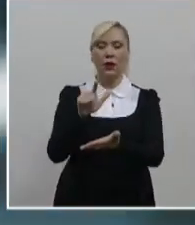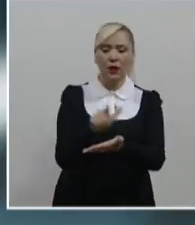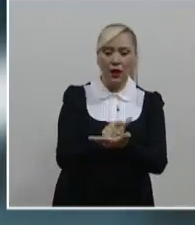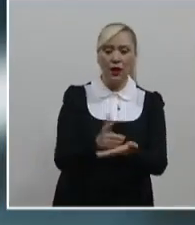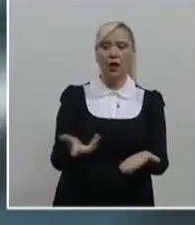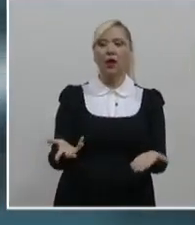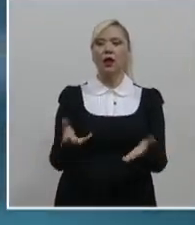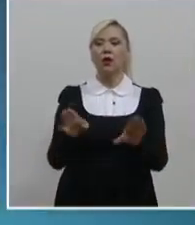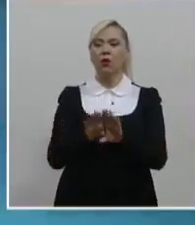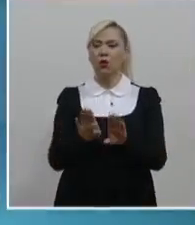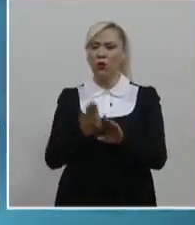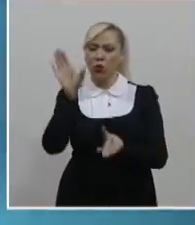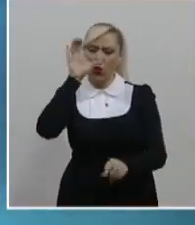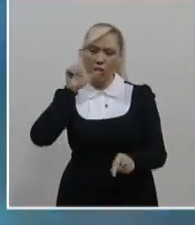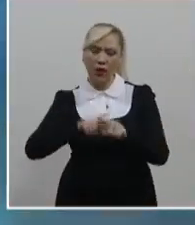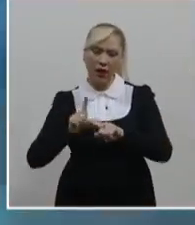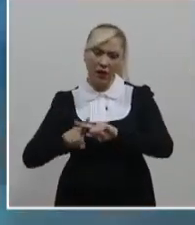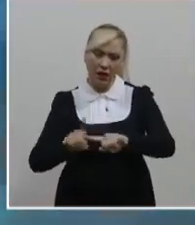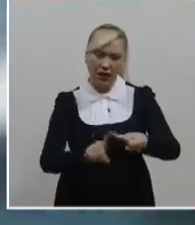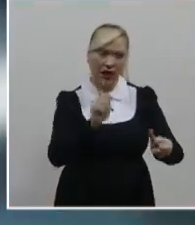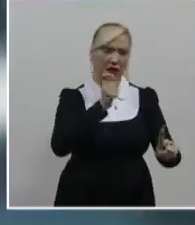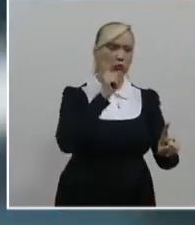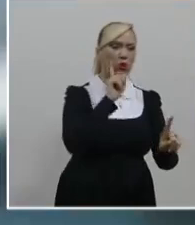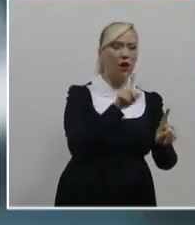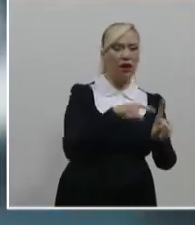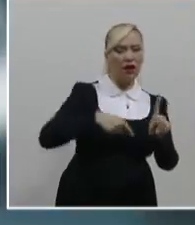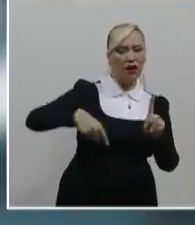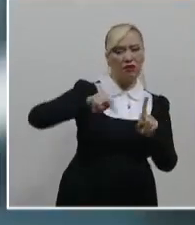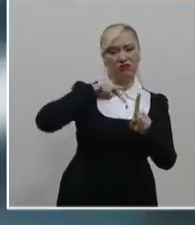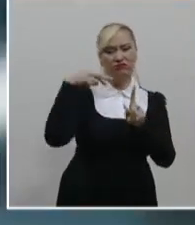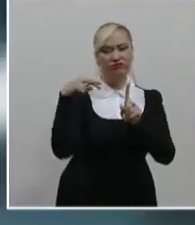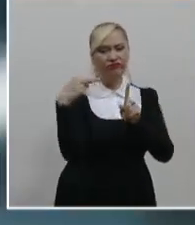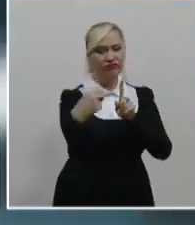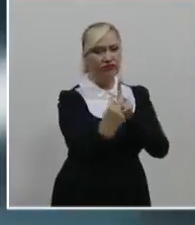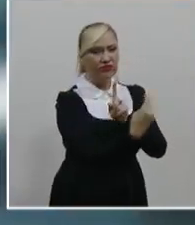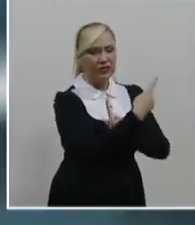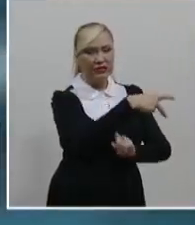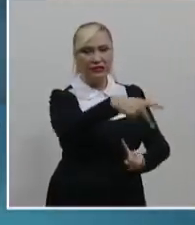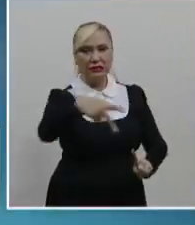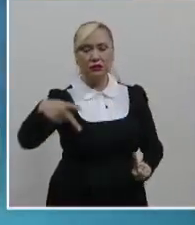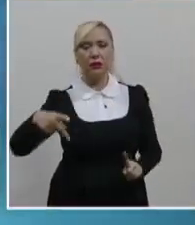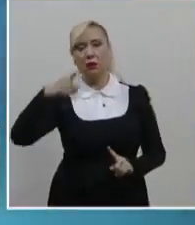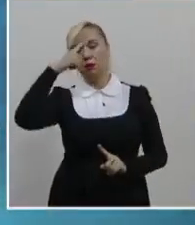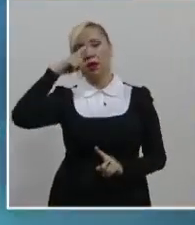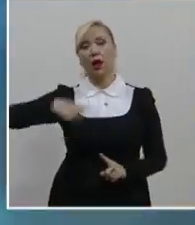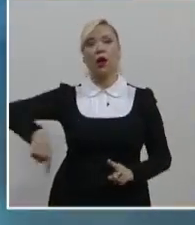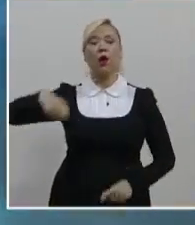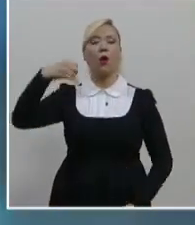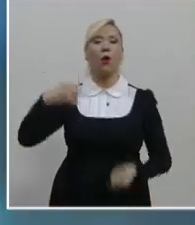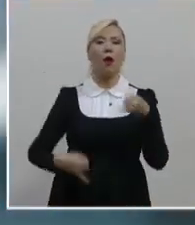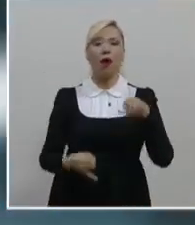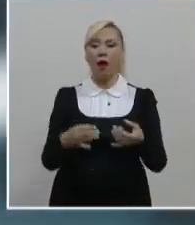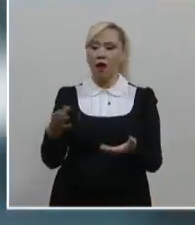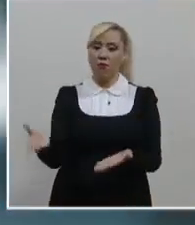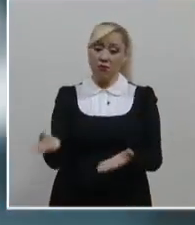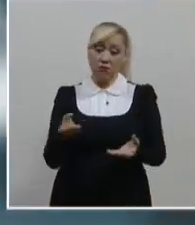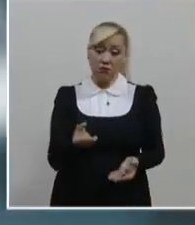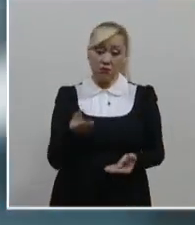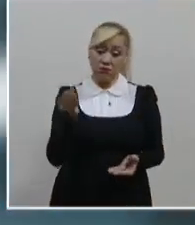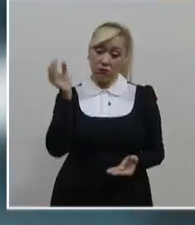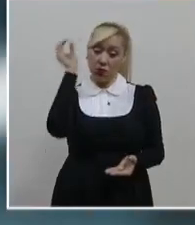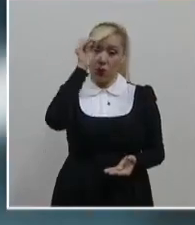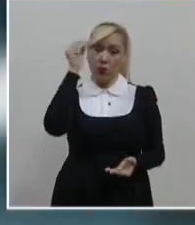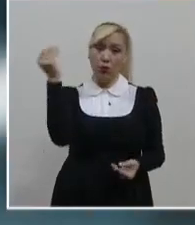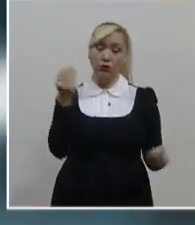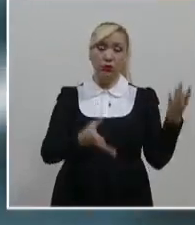y la interculturalidad. Se enfoca en los retos del sistema de procuración de impartición de justicia para integrar en los juicios, opiniones y